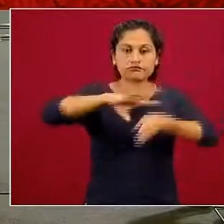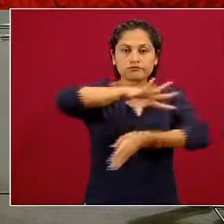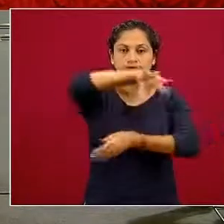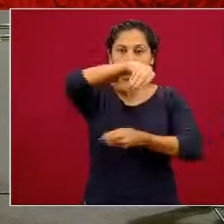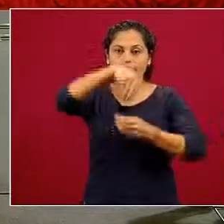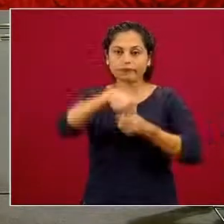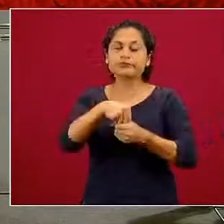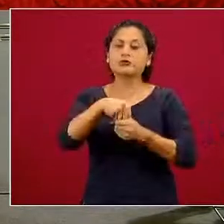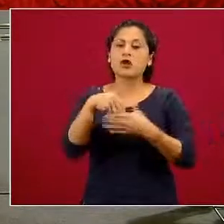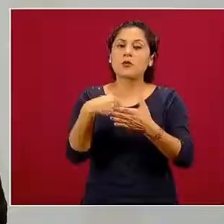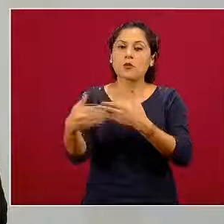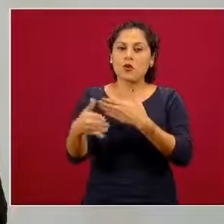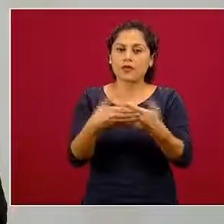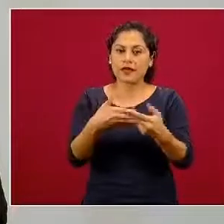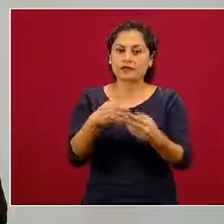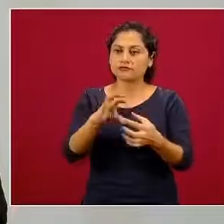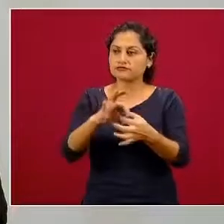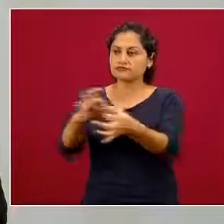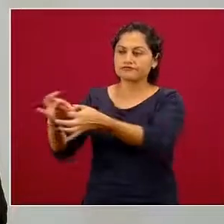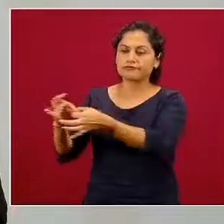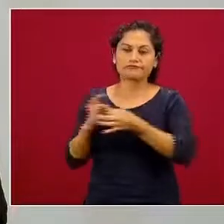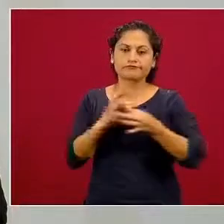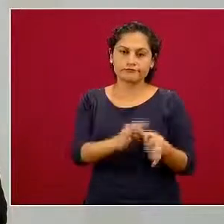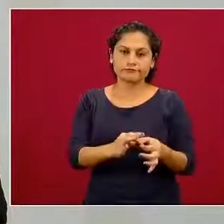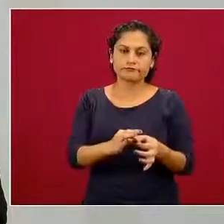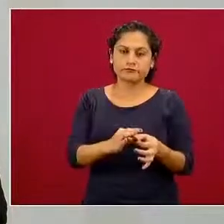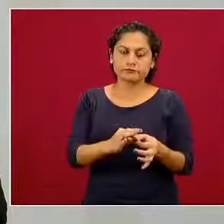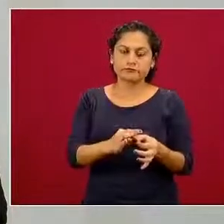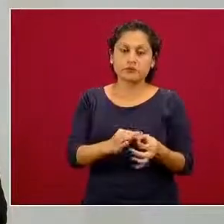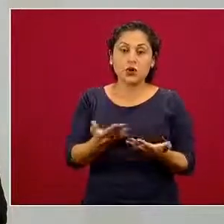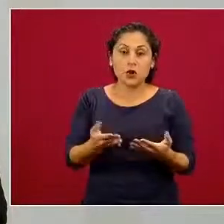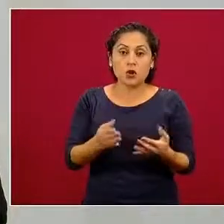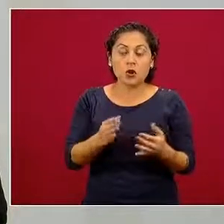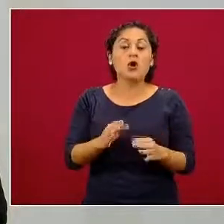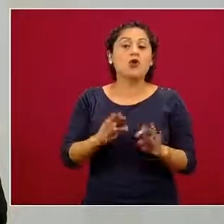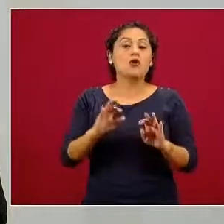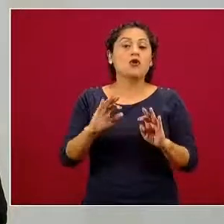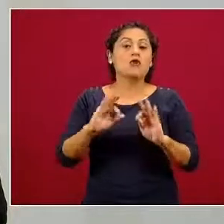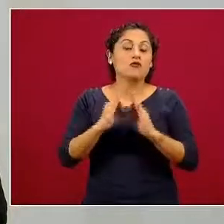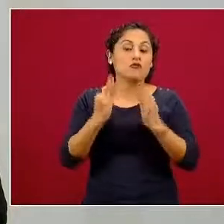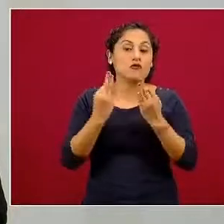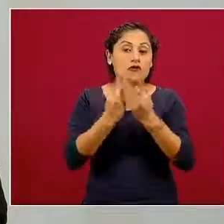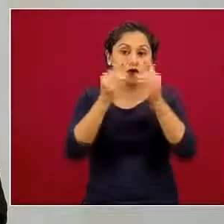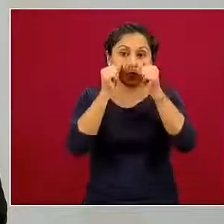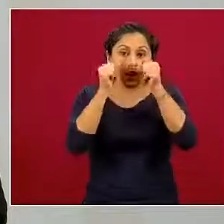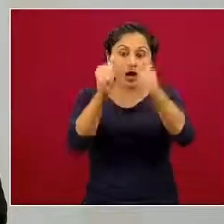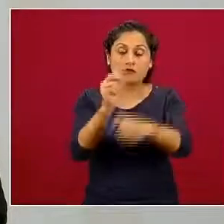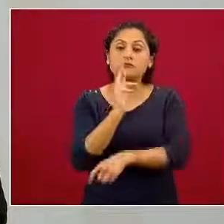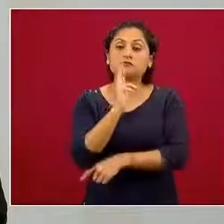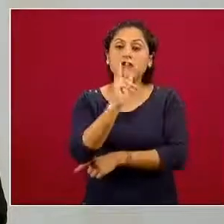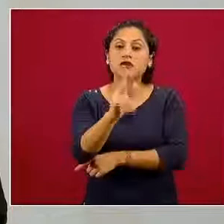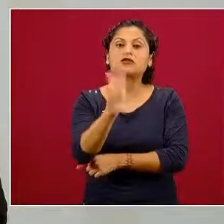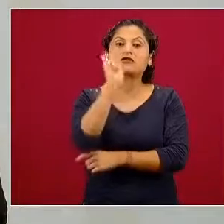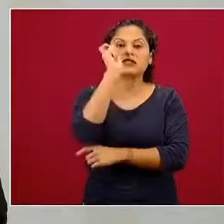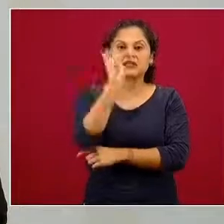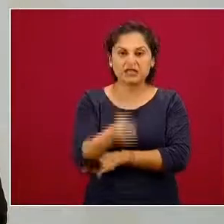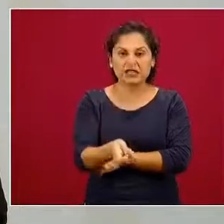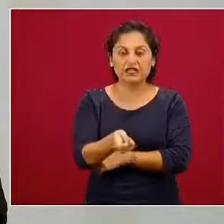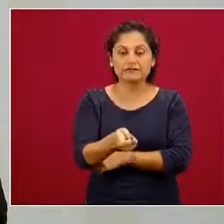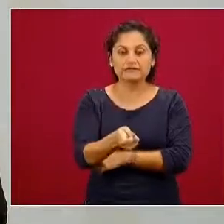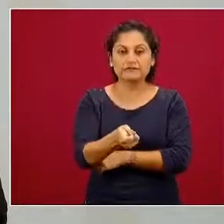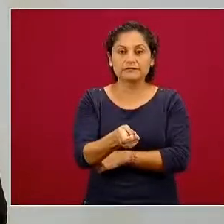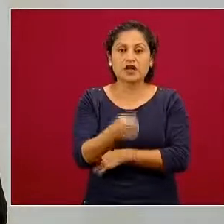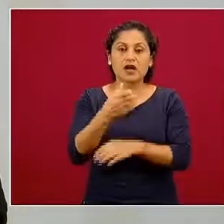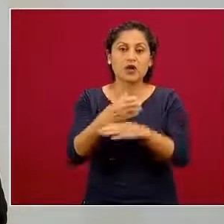multisectorial. Entre las medidas más eficaces, se reconocen la reducción del acceso a medios letales,